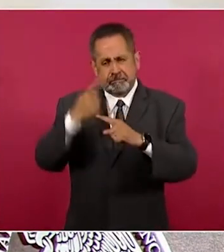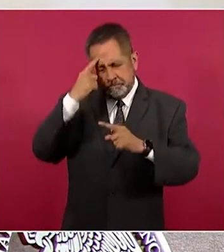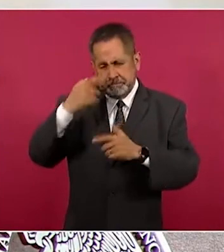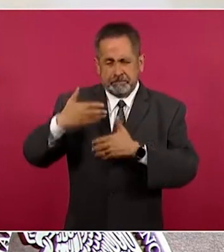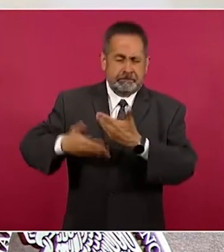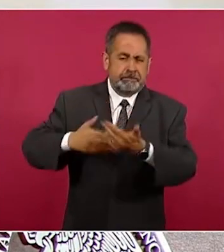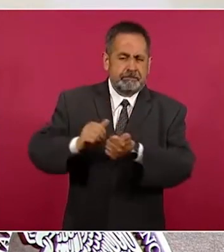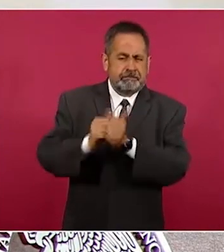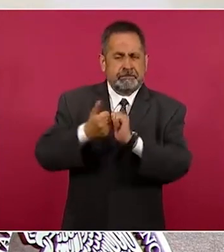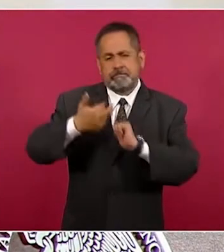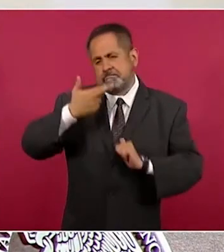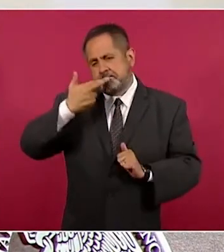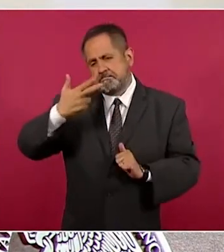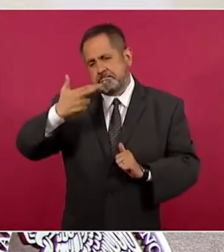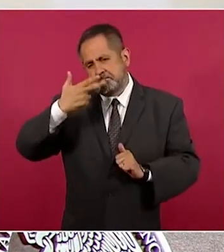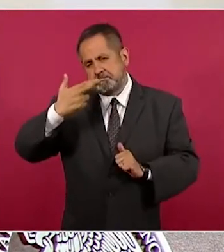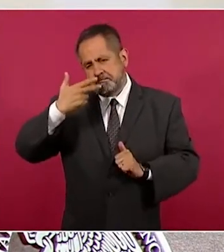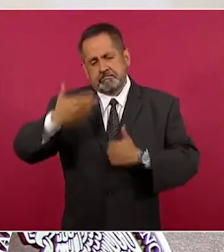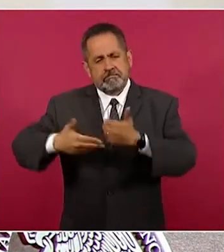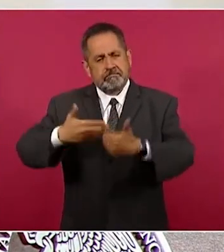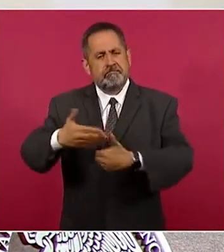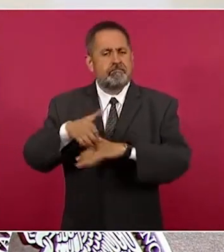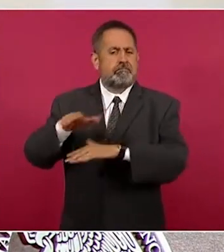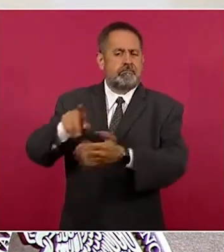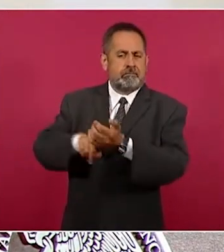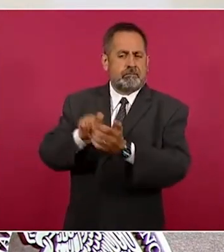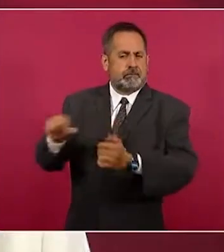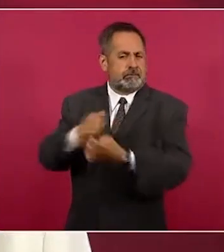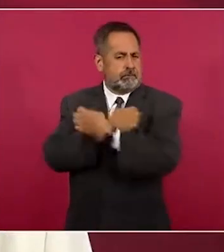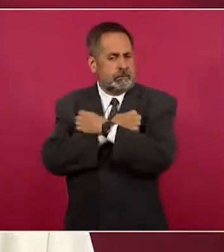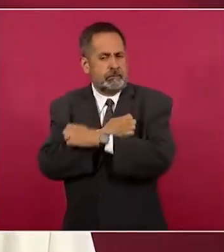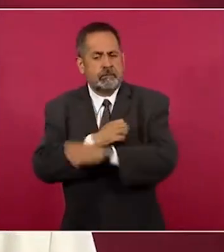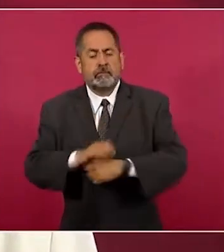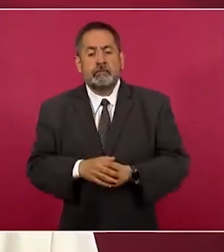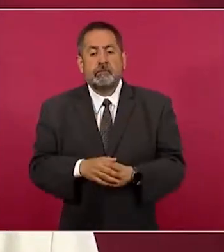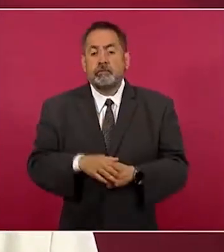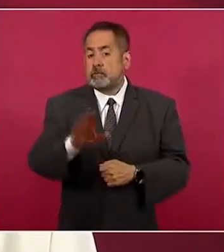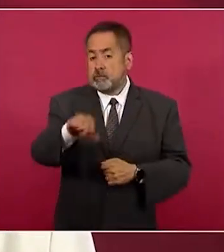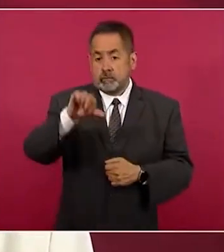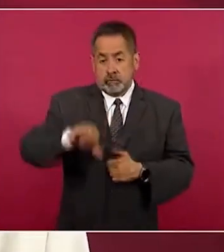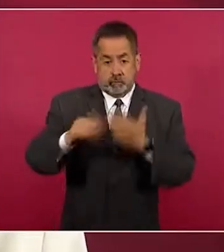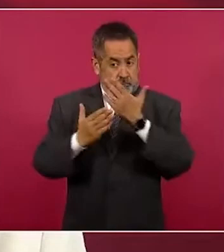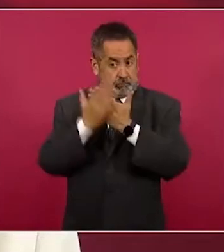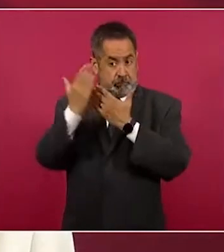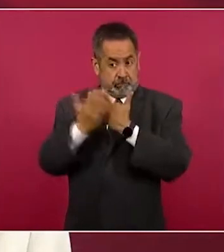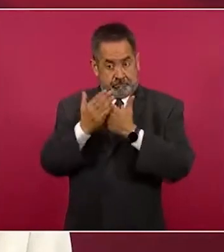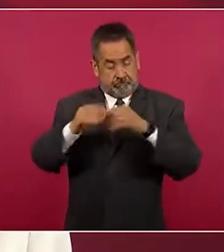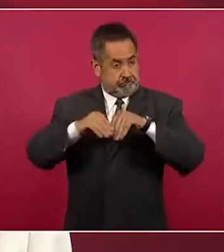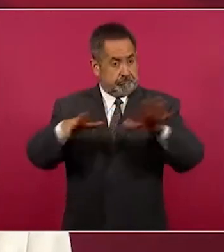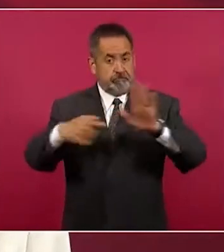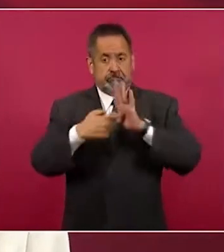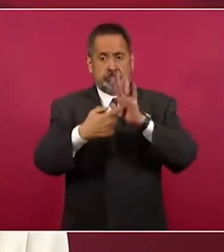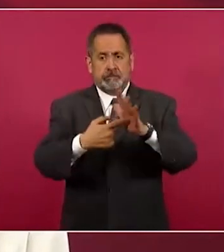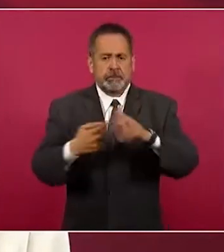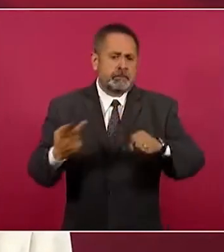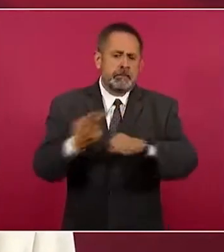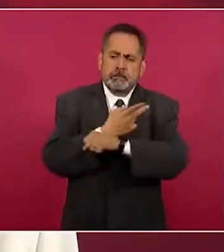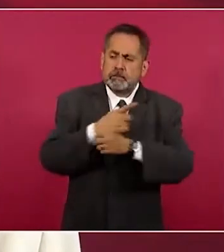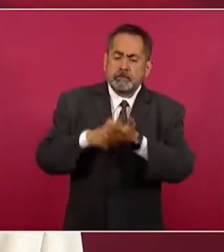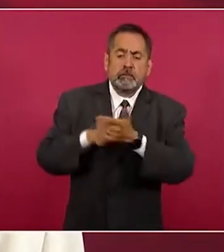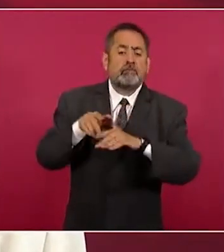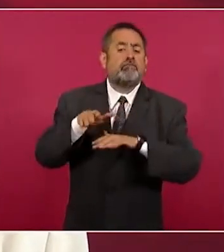Vamos a comenzar con la secretaria de Educación, Delfina Gómez Álvarez, quien se expresaba acerca de